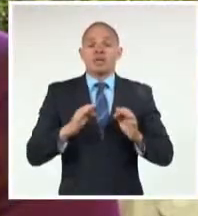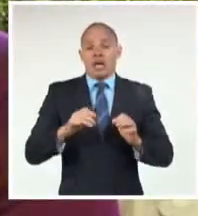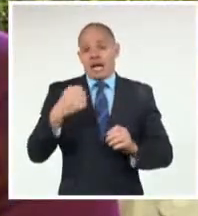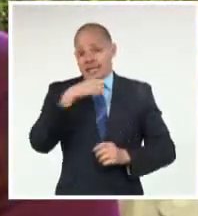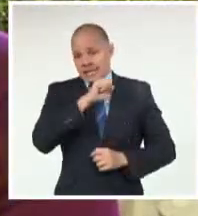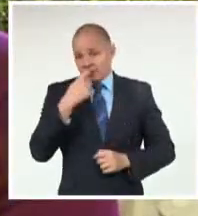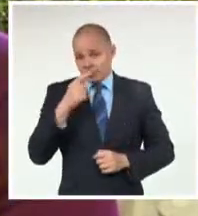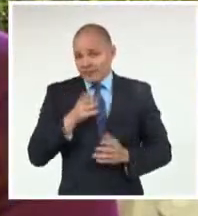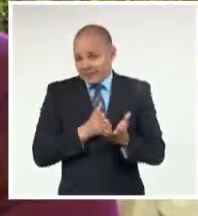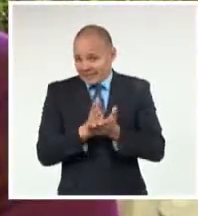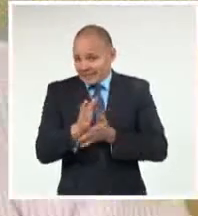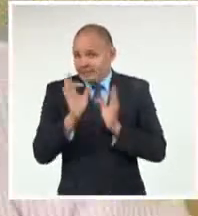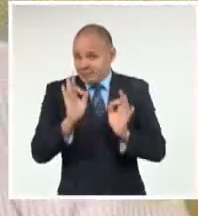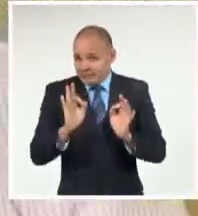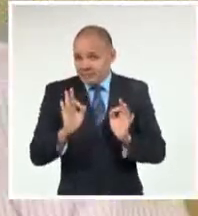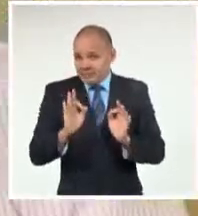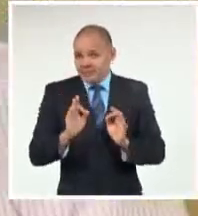de hoy